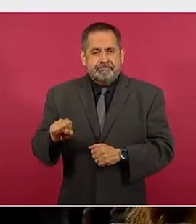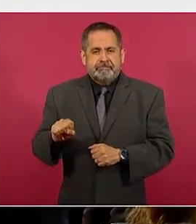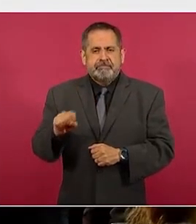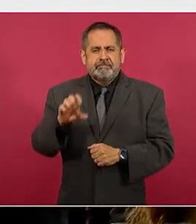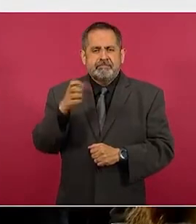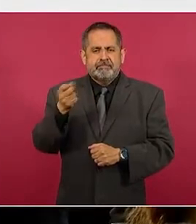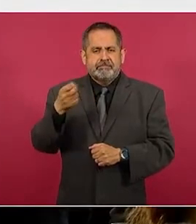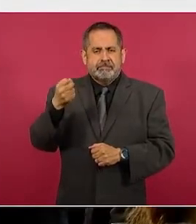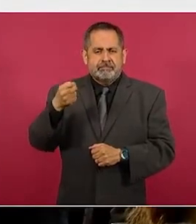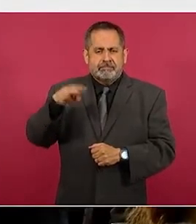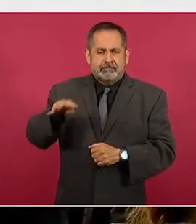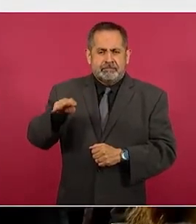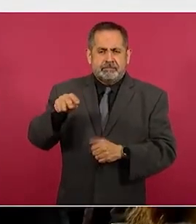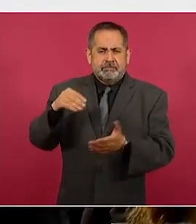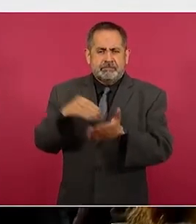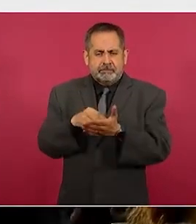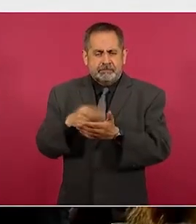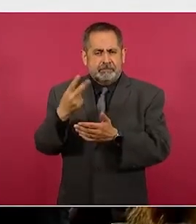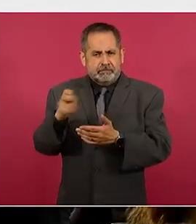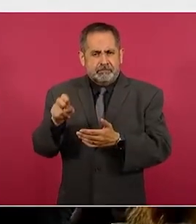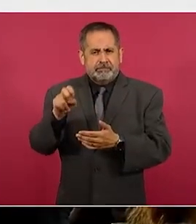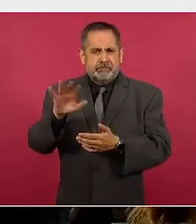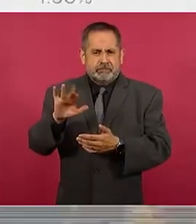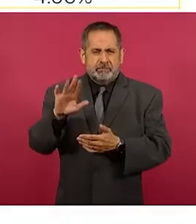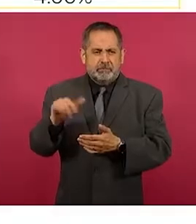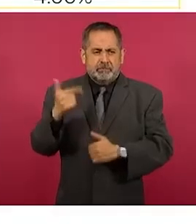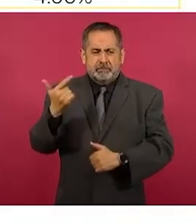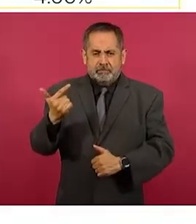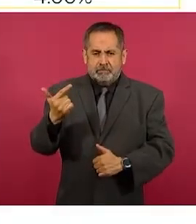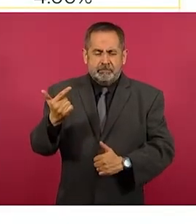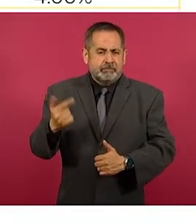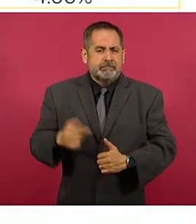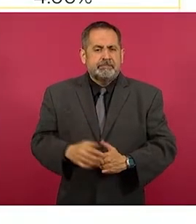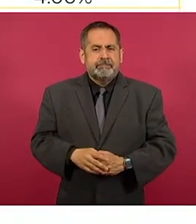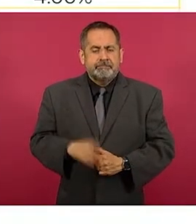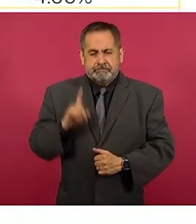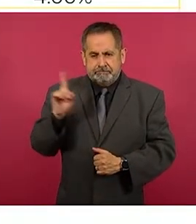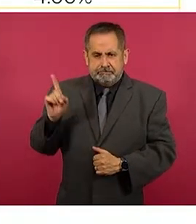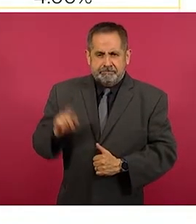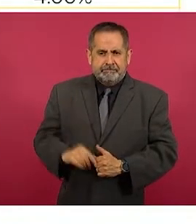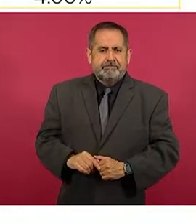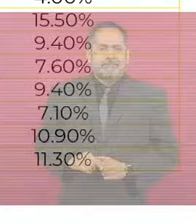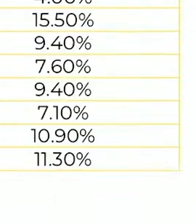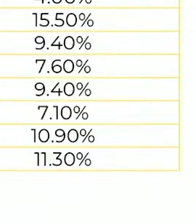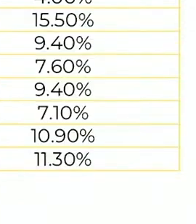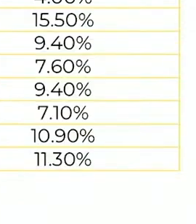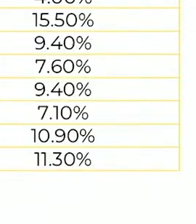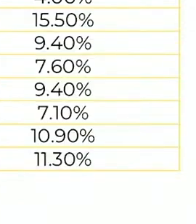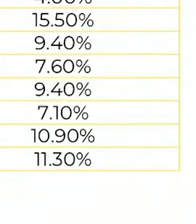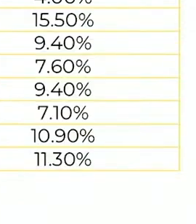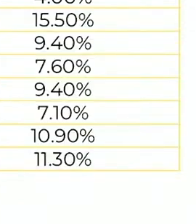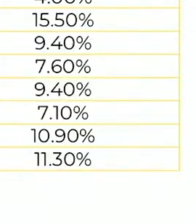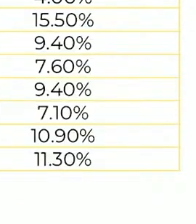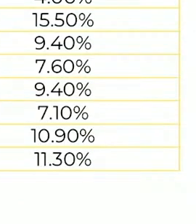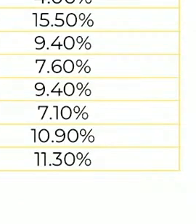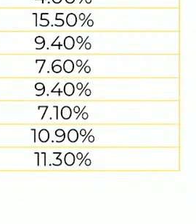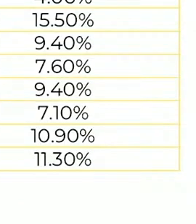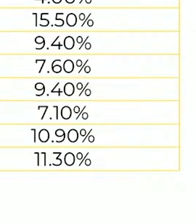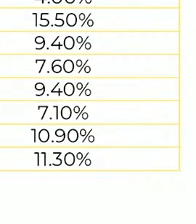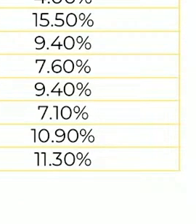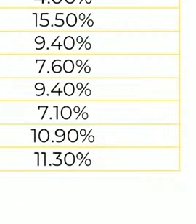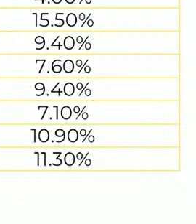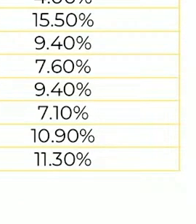69 mil. Baja mil, 257 mil. Baja California, 362 mil,